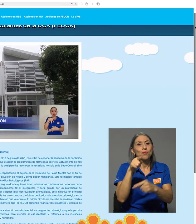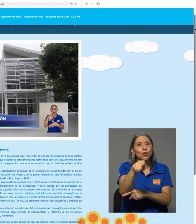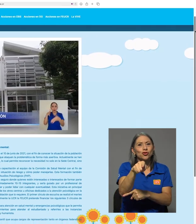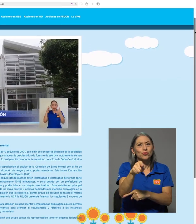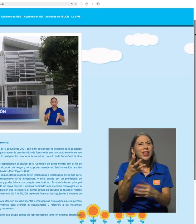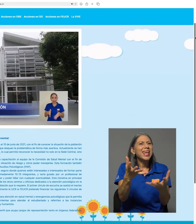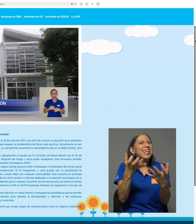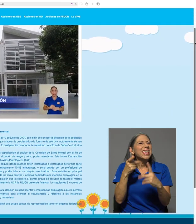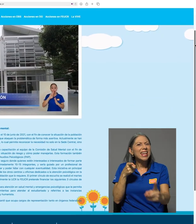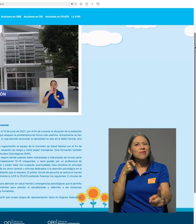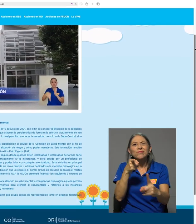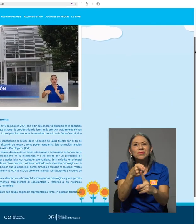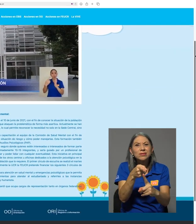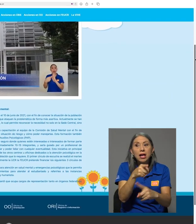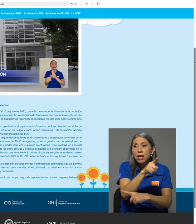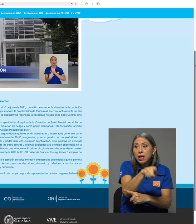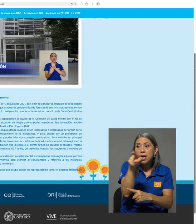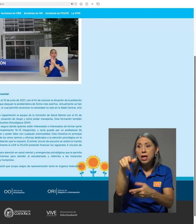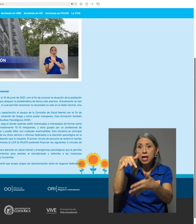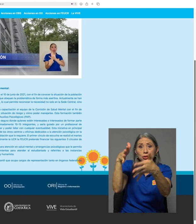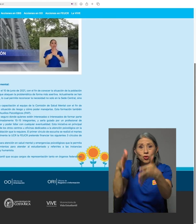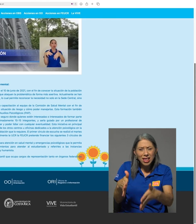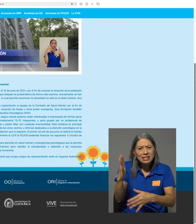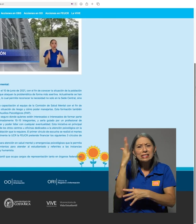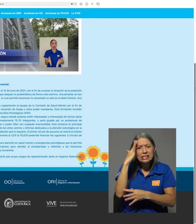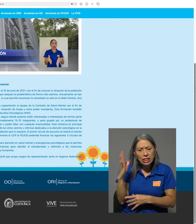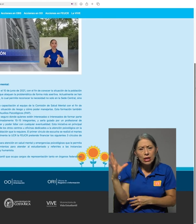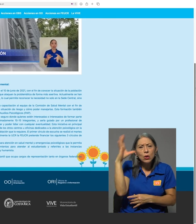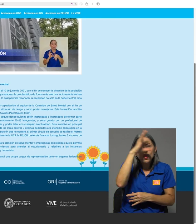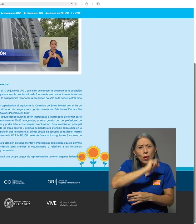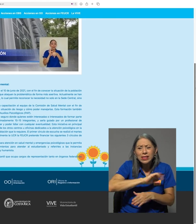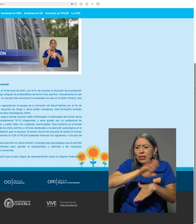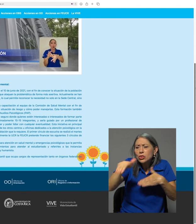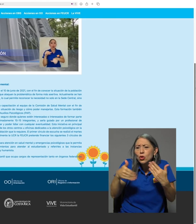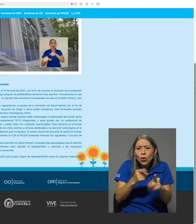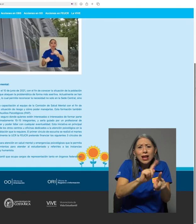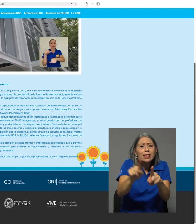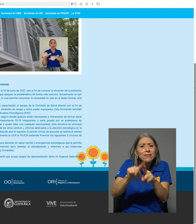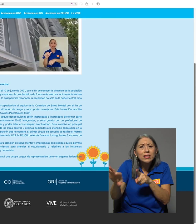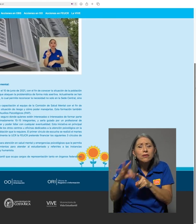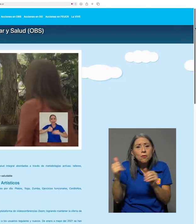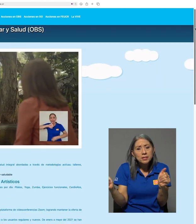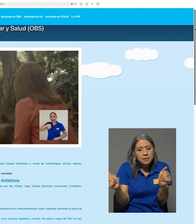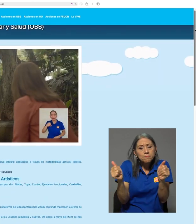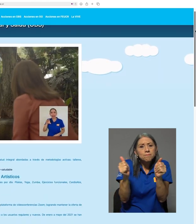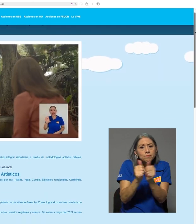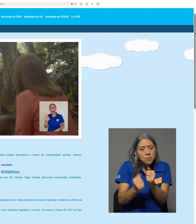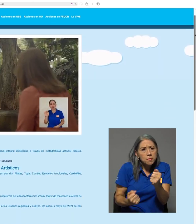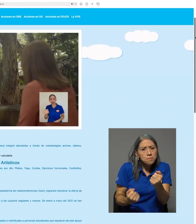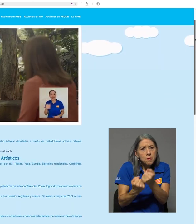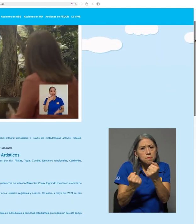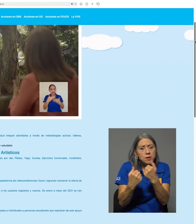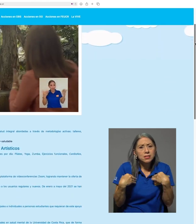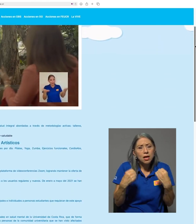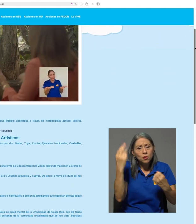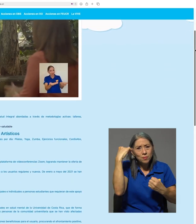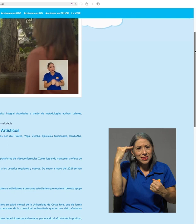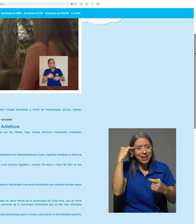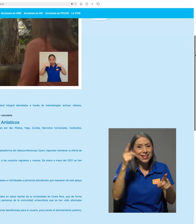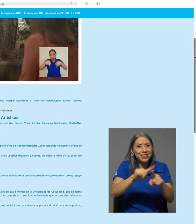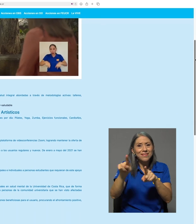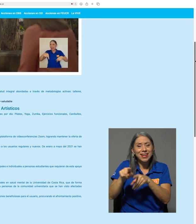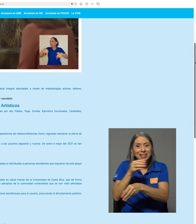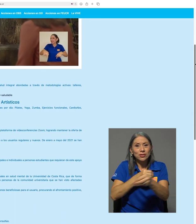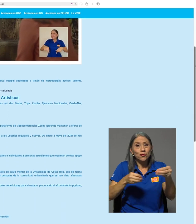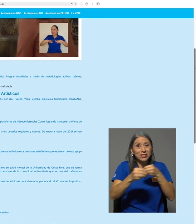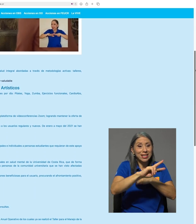informar al estudiantado sobre todas las acciones de acompañamiento en materia de salud mental que brindan las diferentes oficinas de la